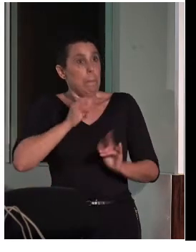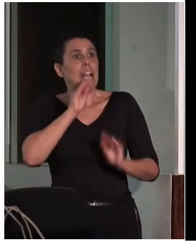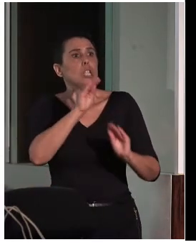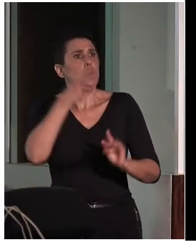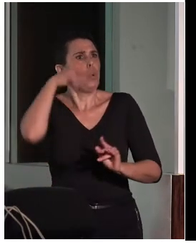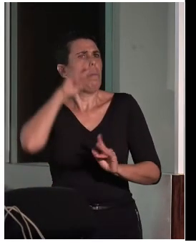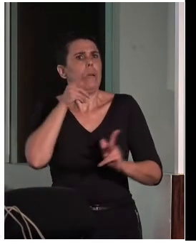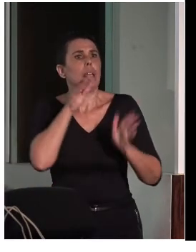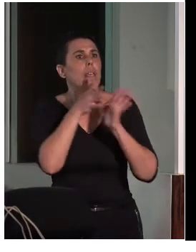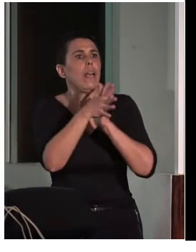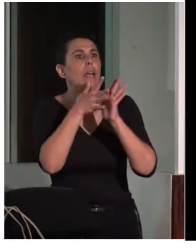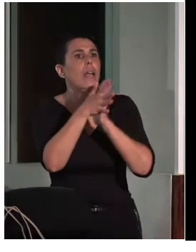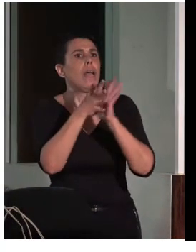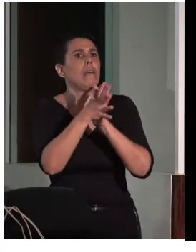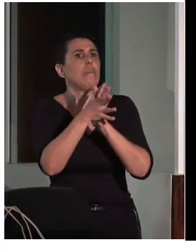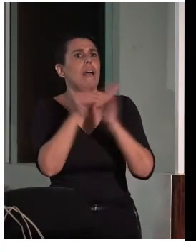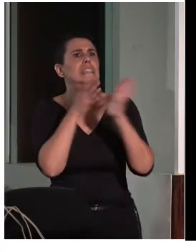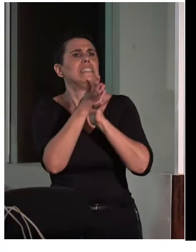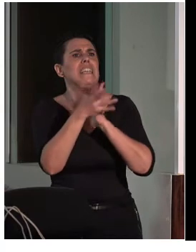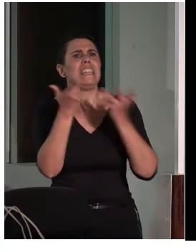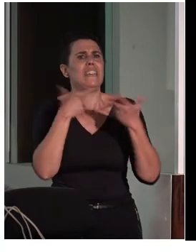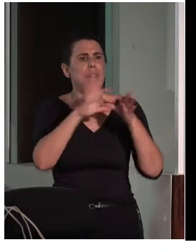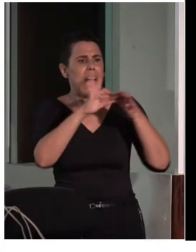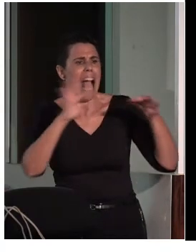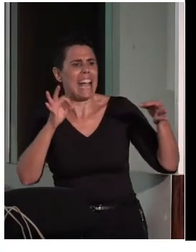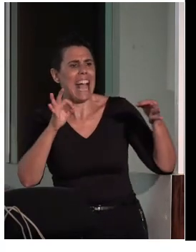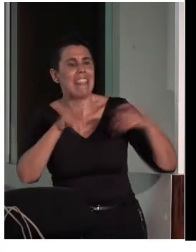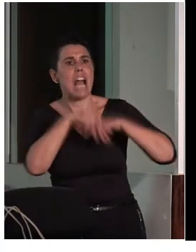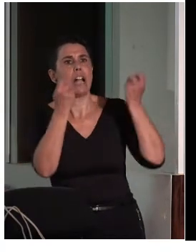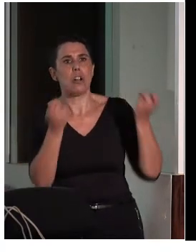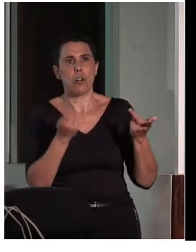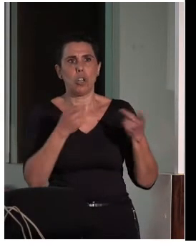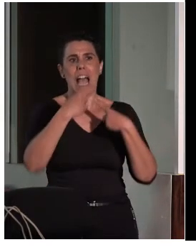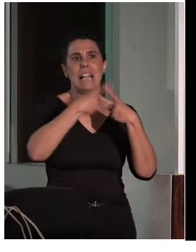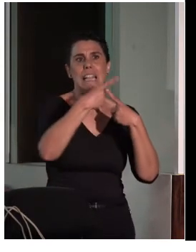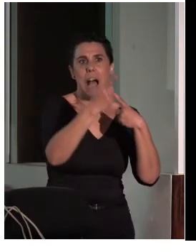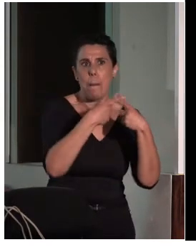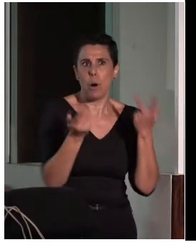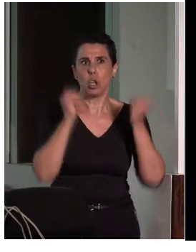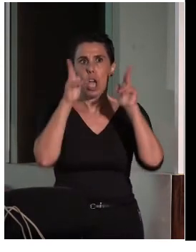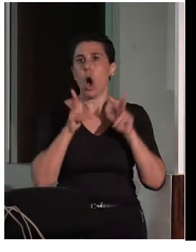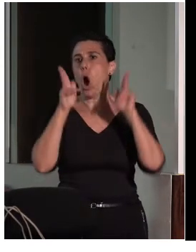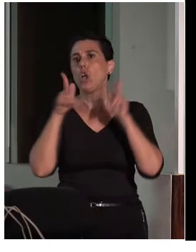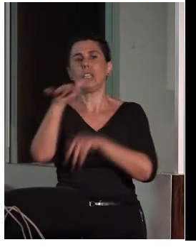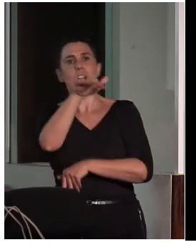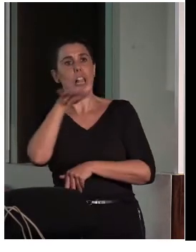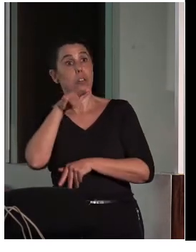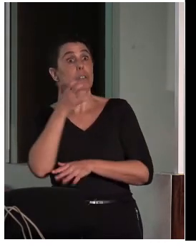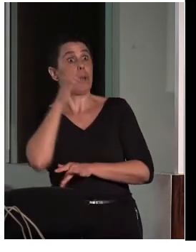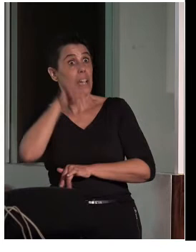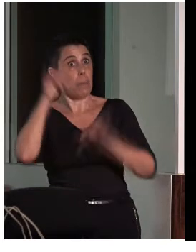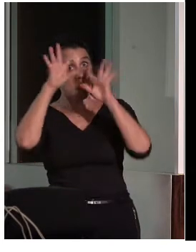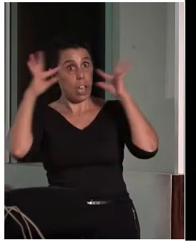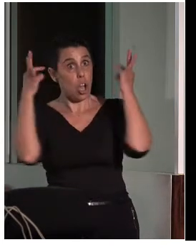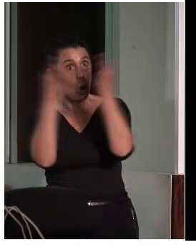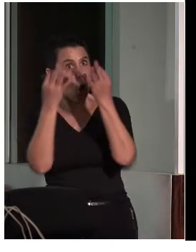lo cual, en todos esos eslabones, el transporte, dónde te alojas cuando vas, por ejemplo, si vienes a Córdoba, qué